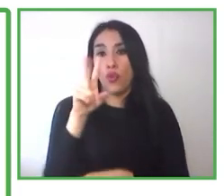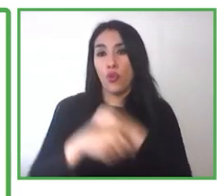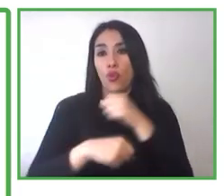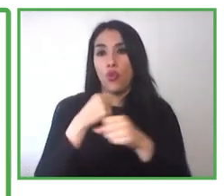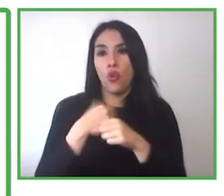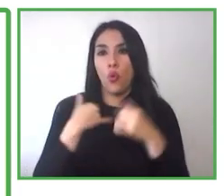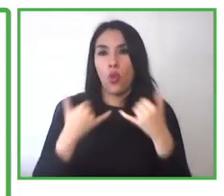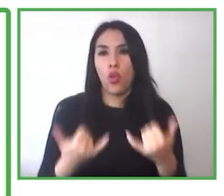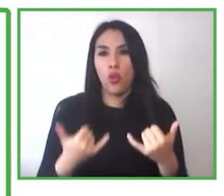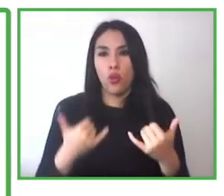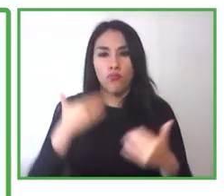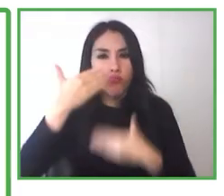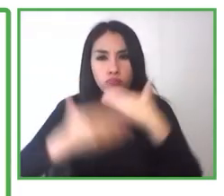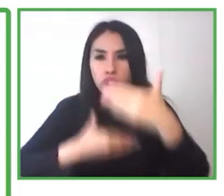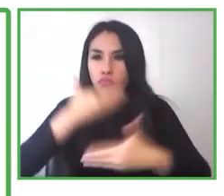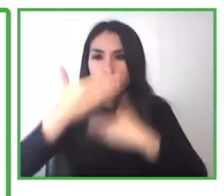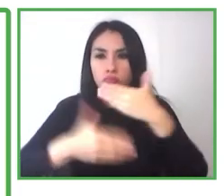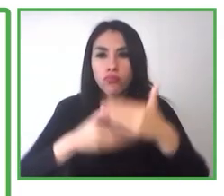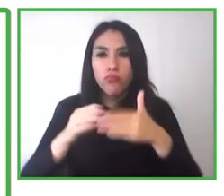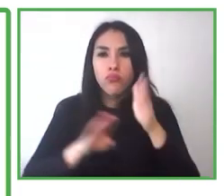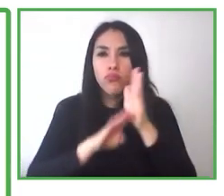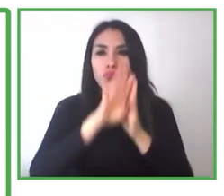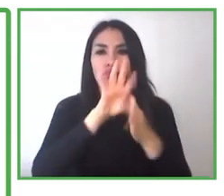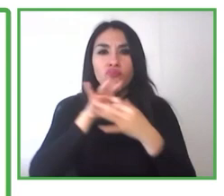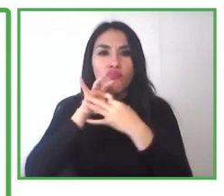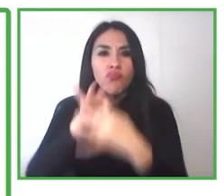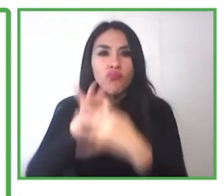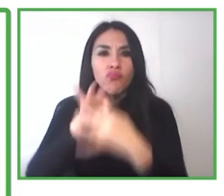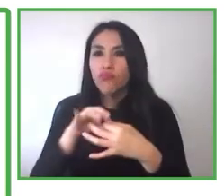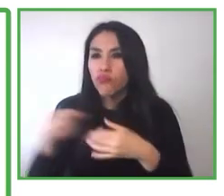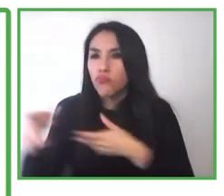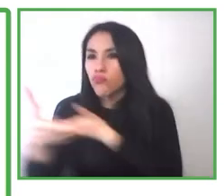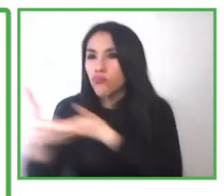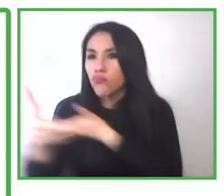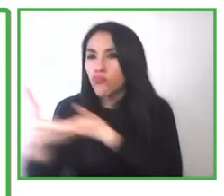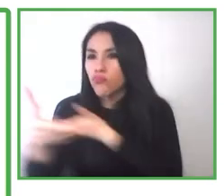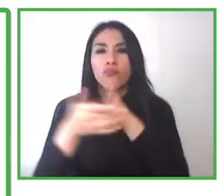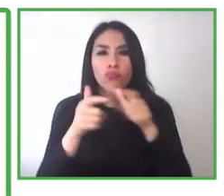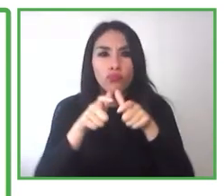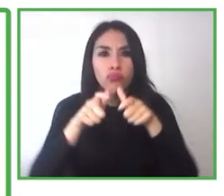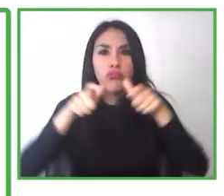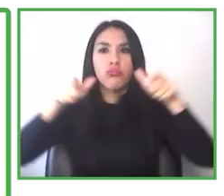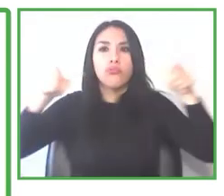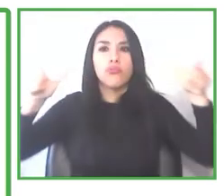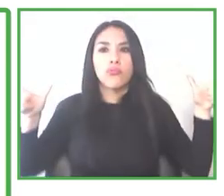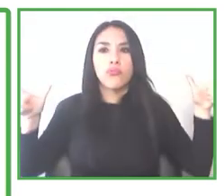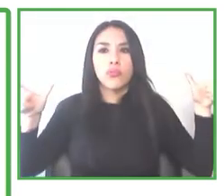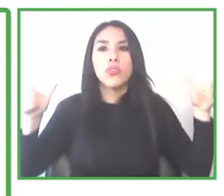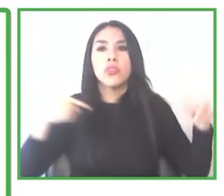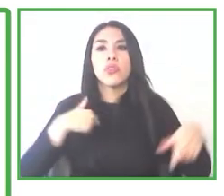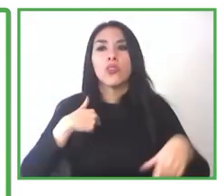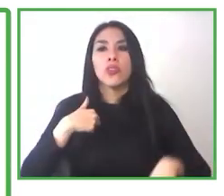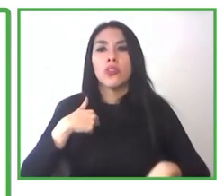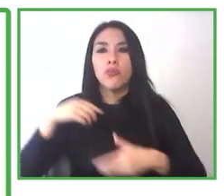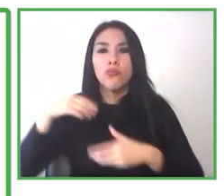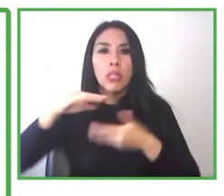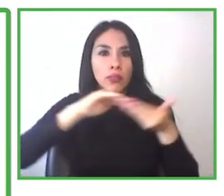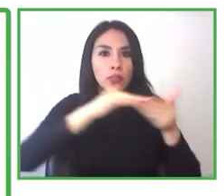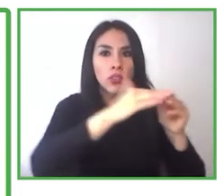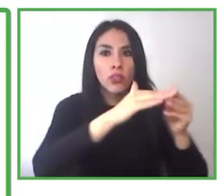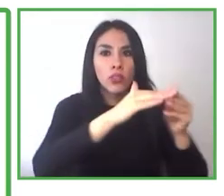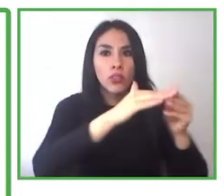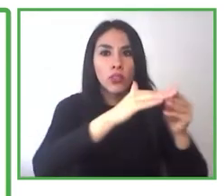a lo largo de todo Chile, porque la evaluación es nacional. Y también hoy día estamos avanzando en la homologación de